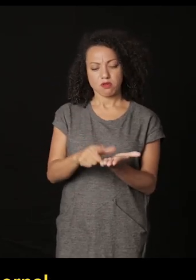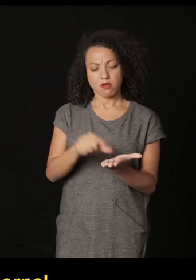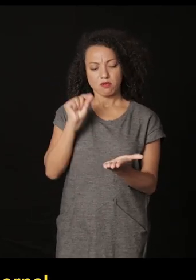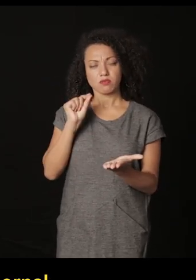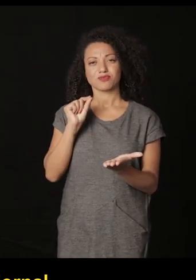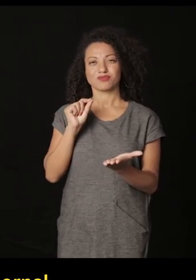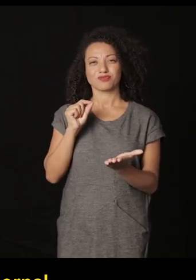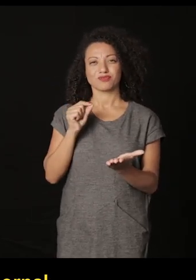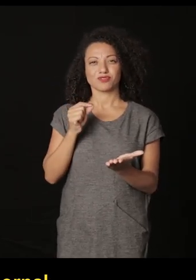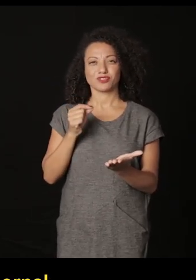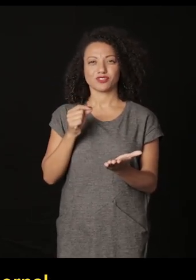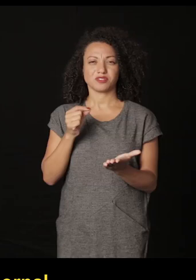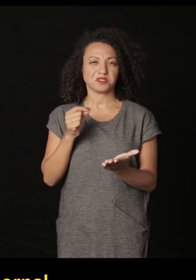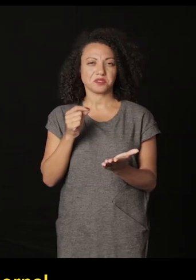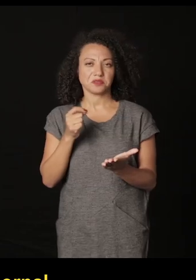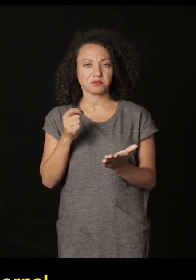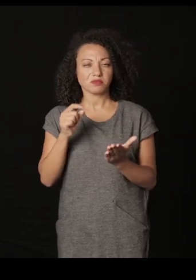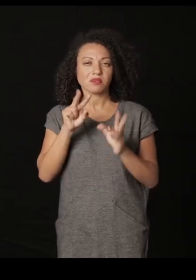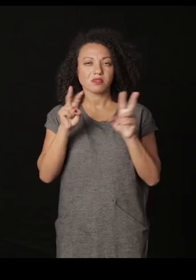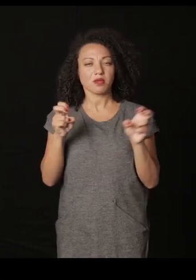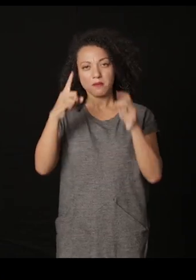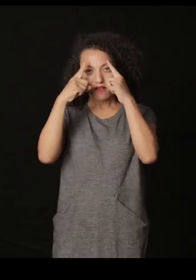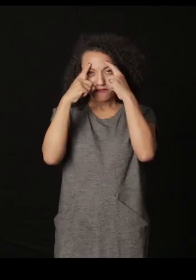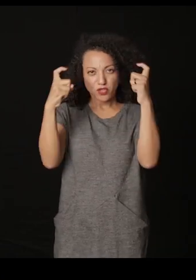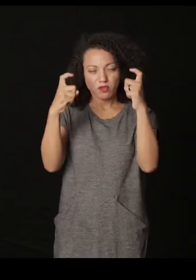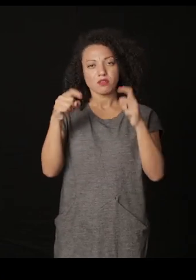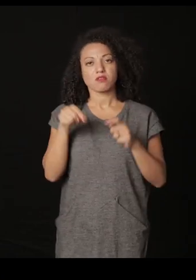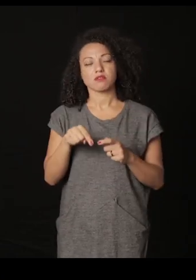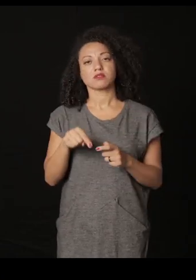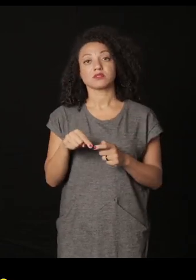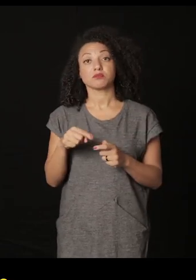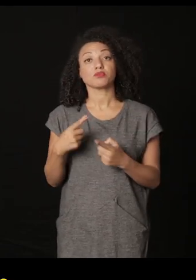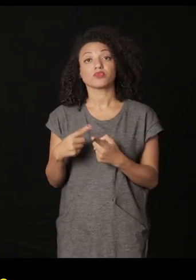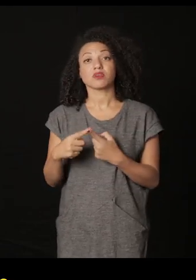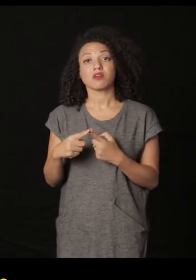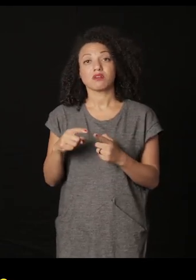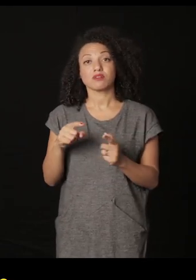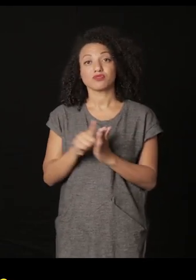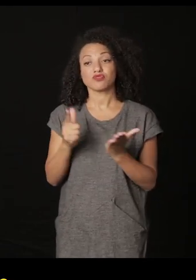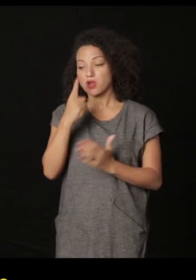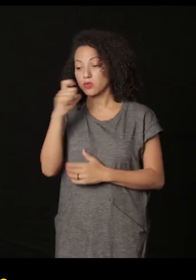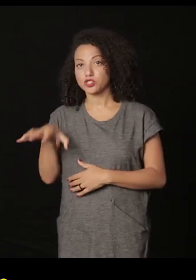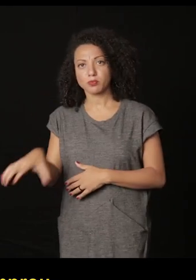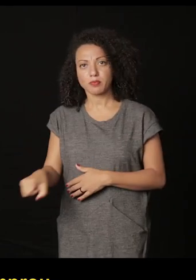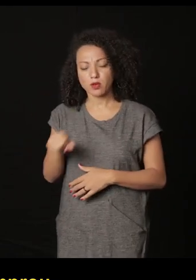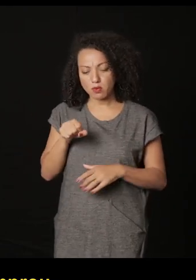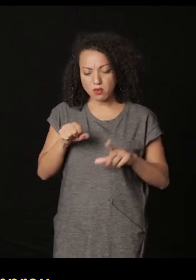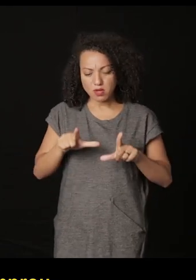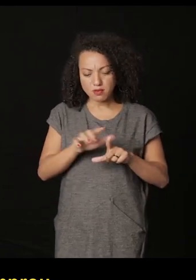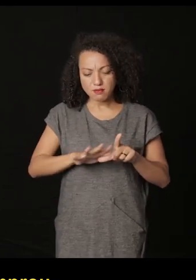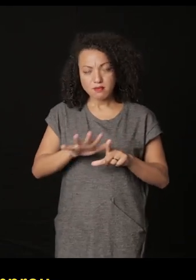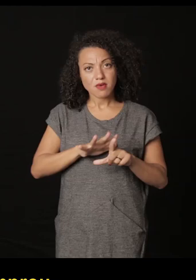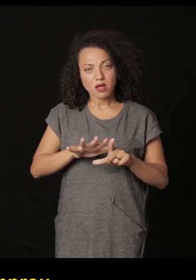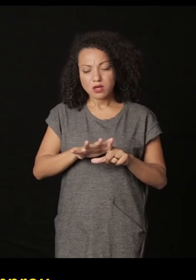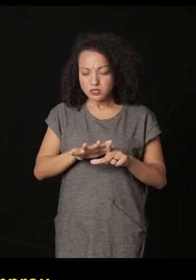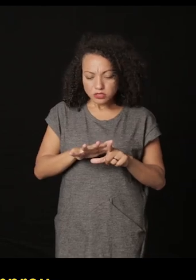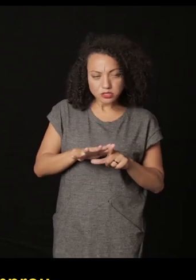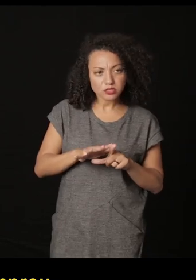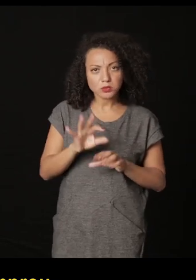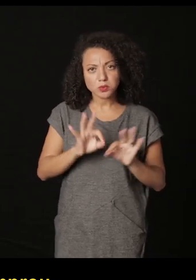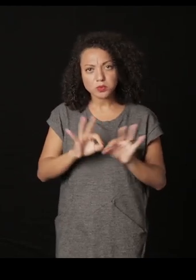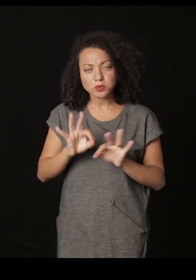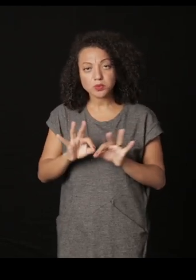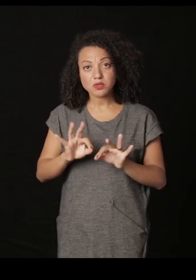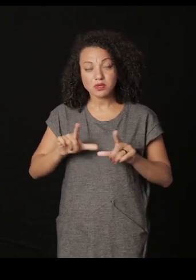imágenes de un jornal de nota vermelha de un jornal de violencia que ellos tiraron al lixo y recuperó las imágenes